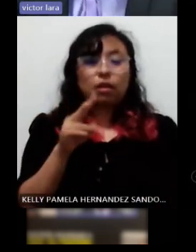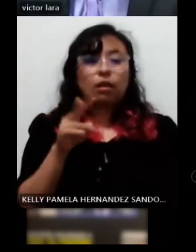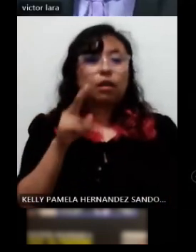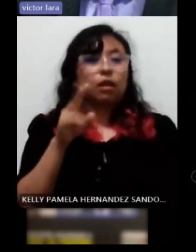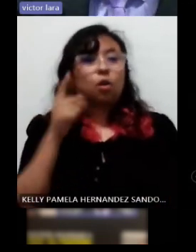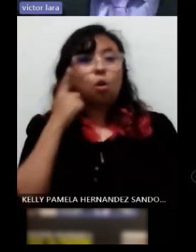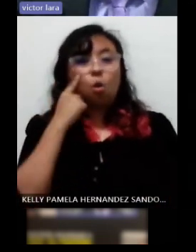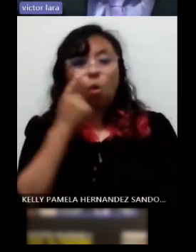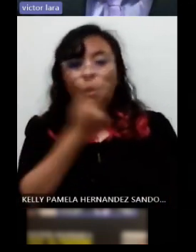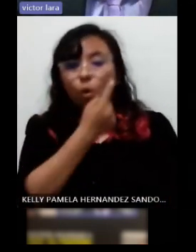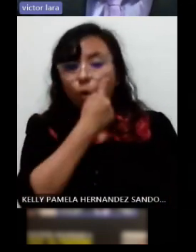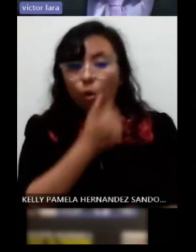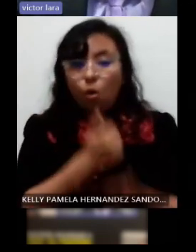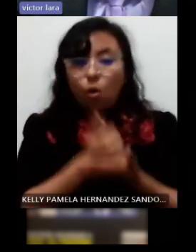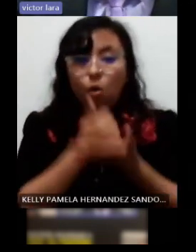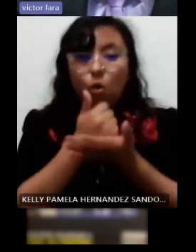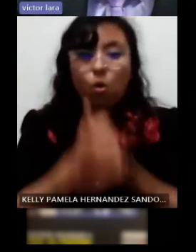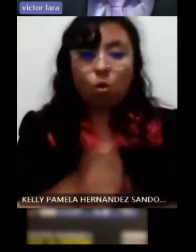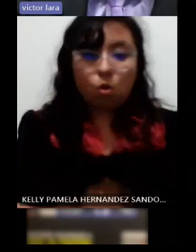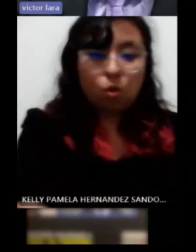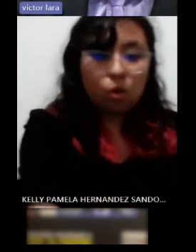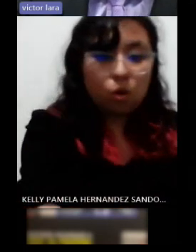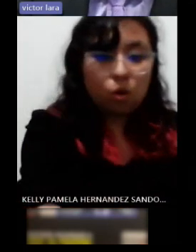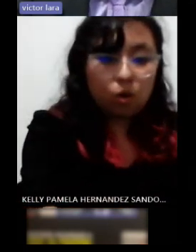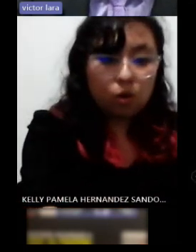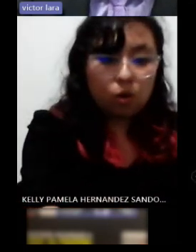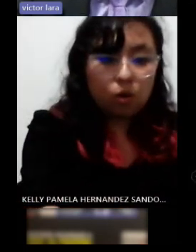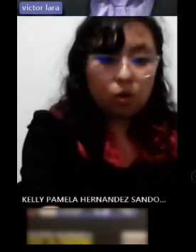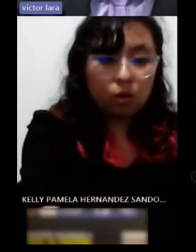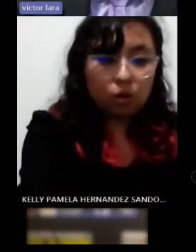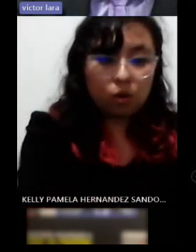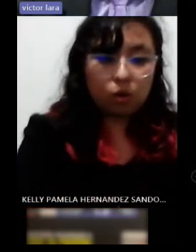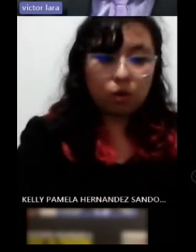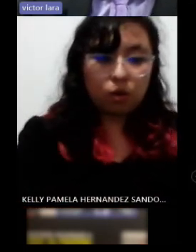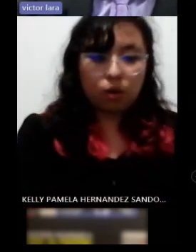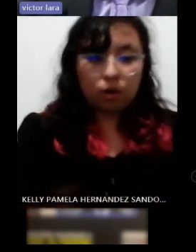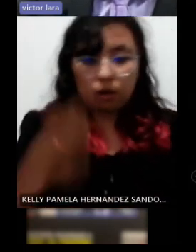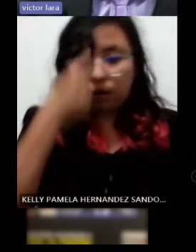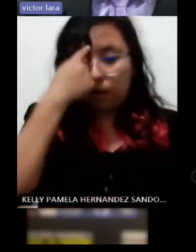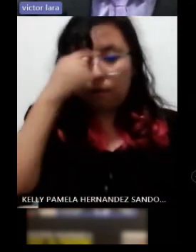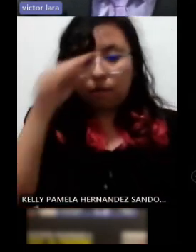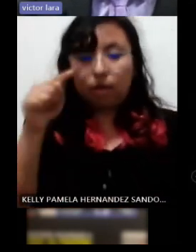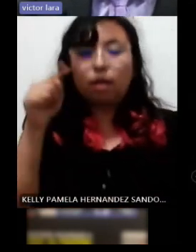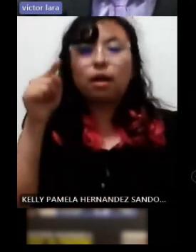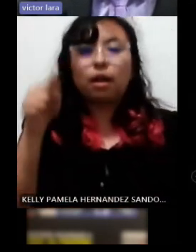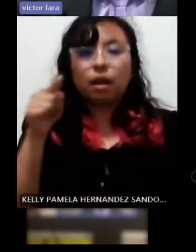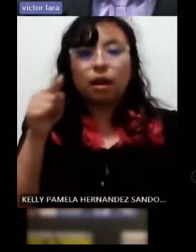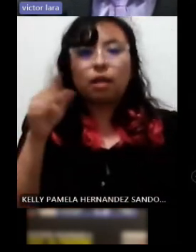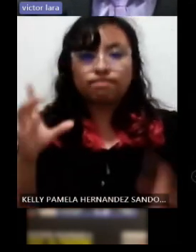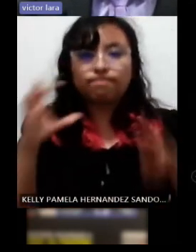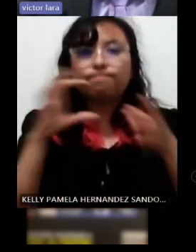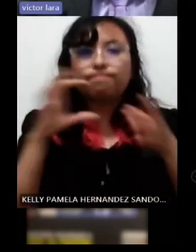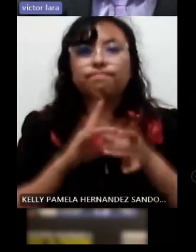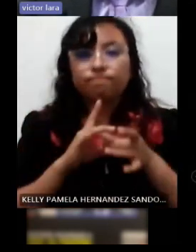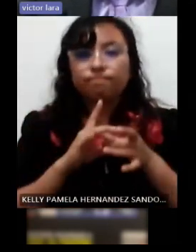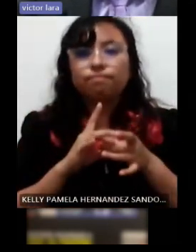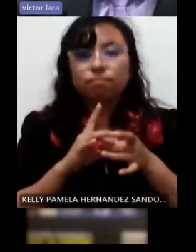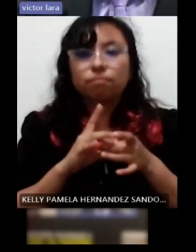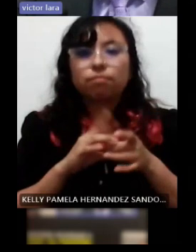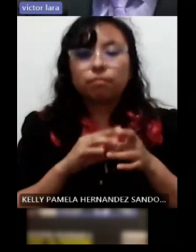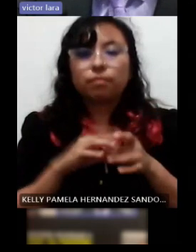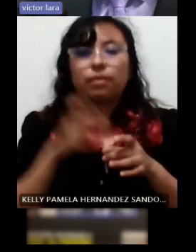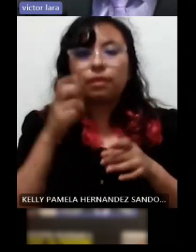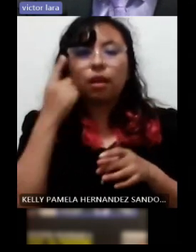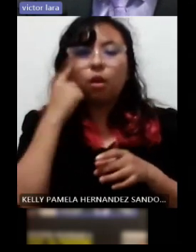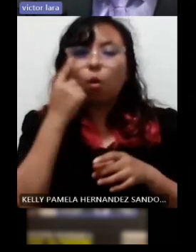es parte importante de hacer partícipe a justamente los conos